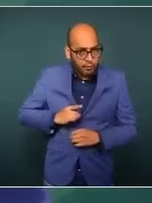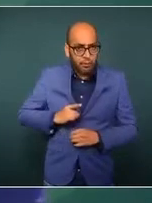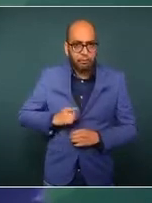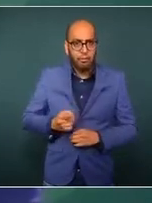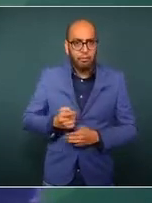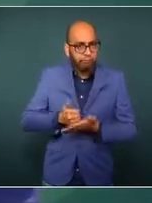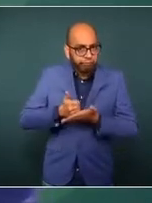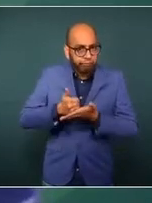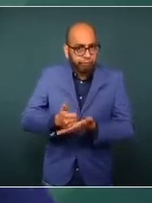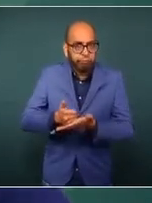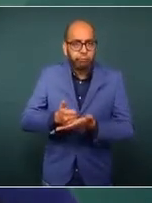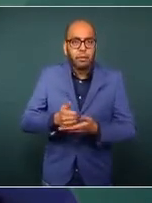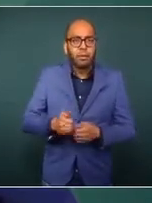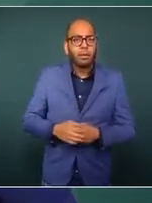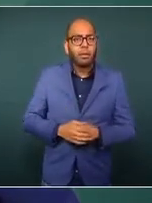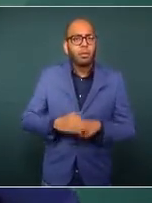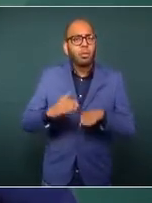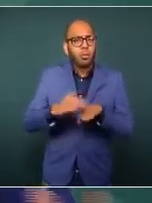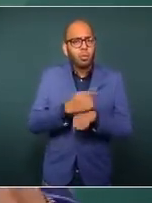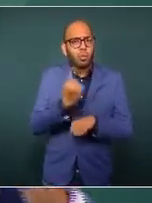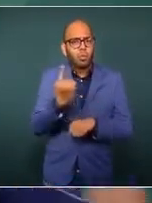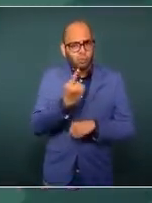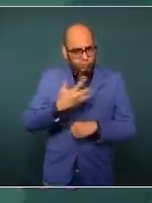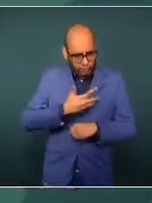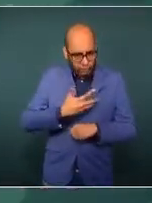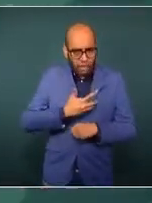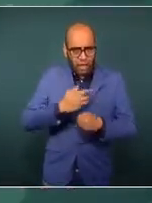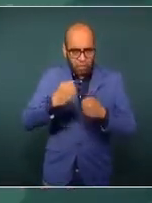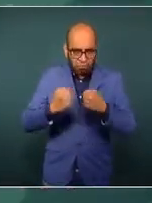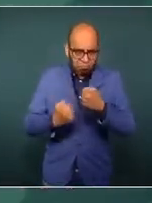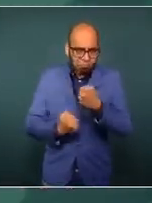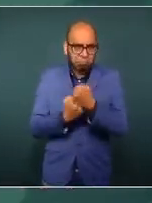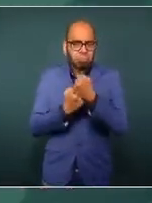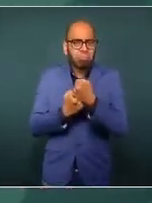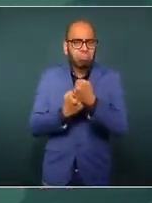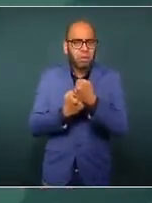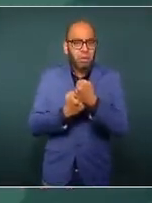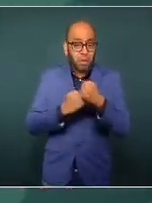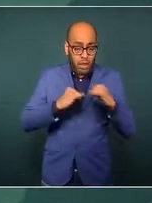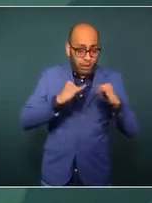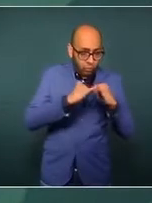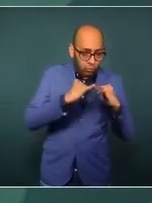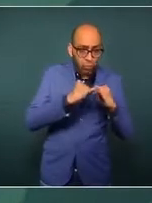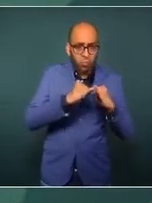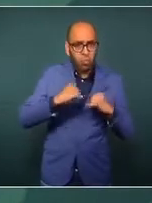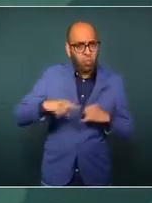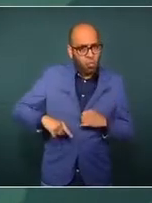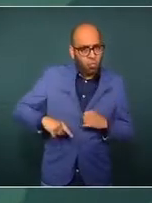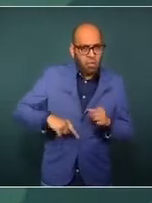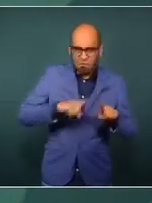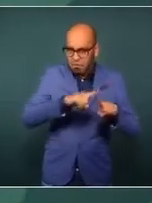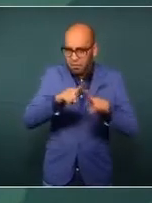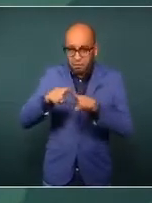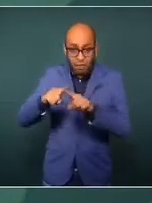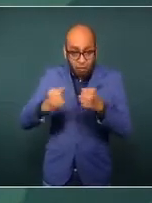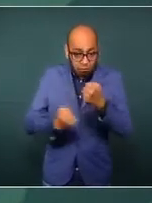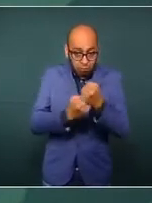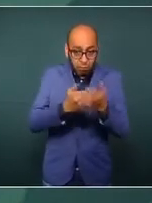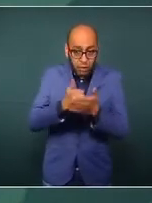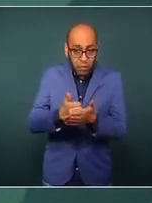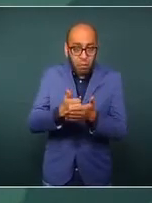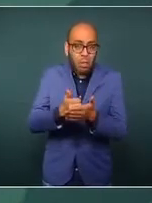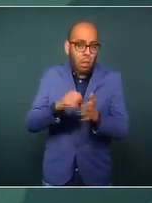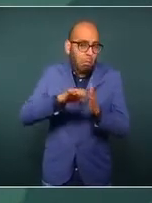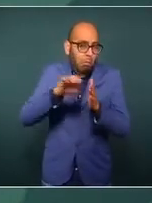porque teniendo tanto respaldo de las fuerzas políticas y de la sociedad como lo es la Guardia